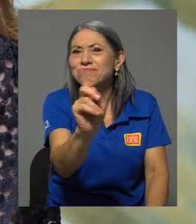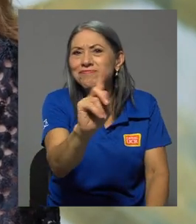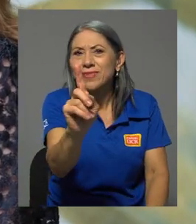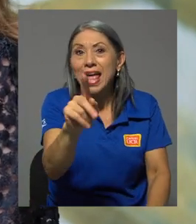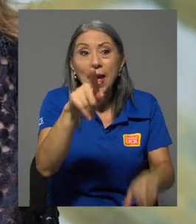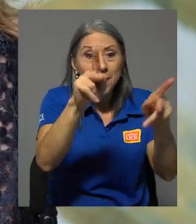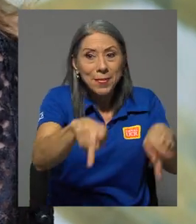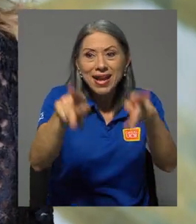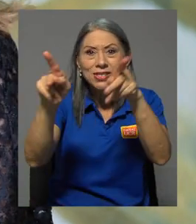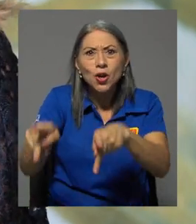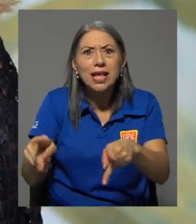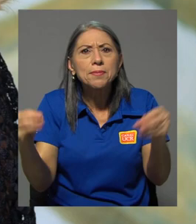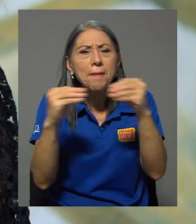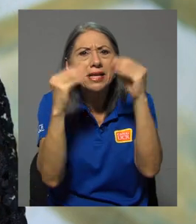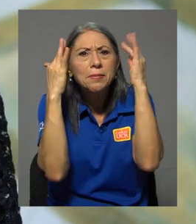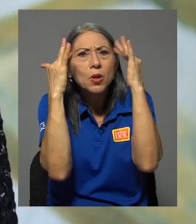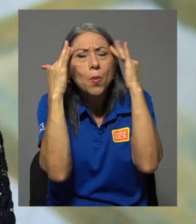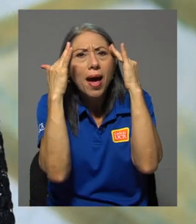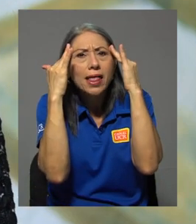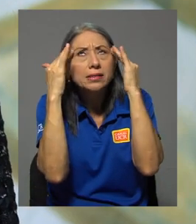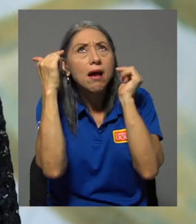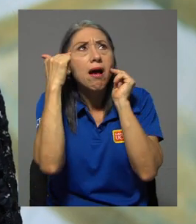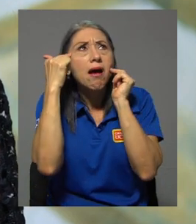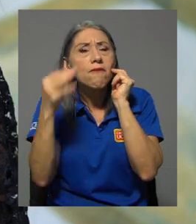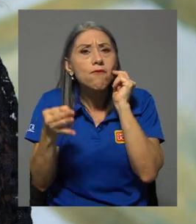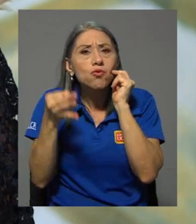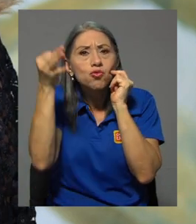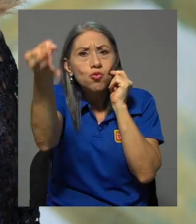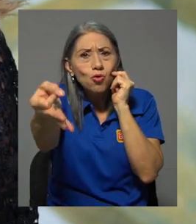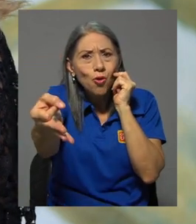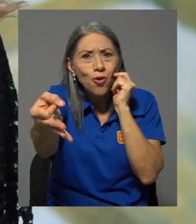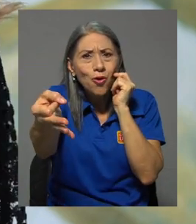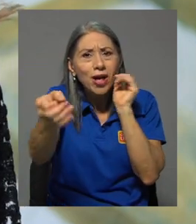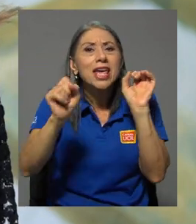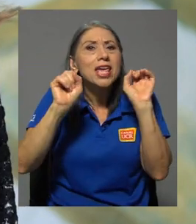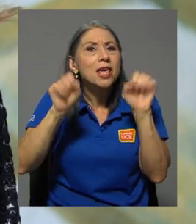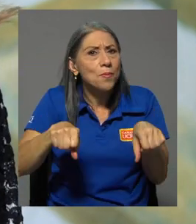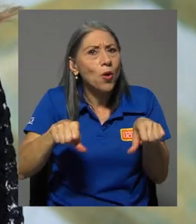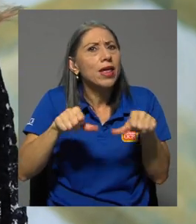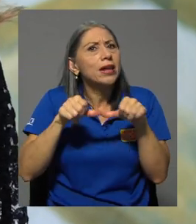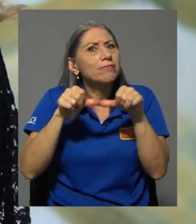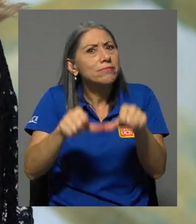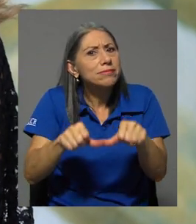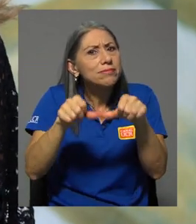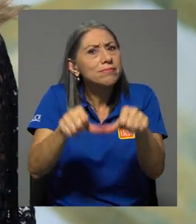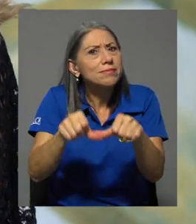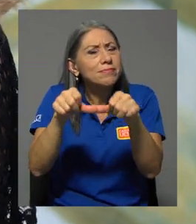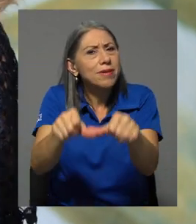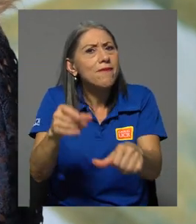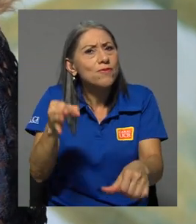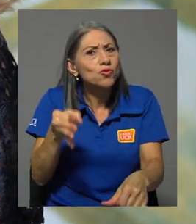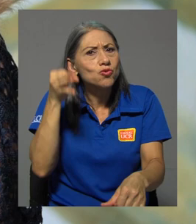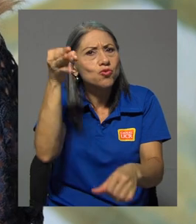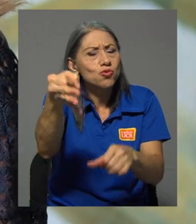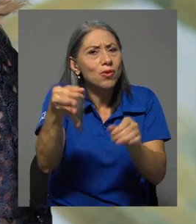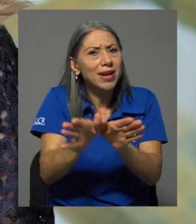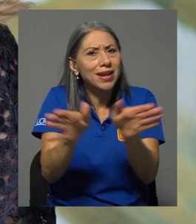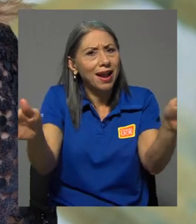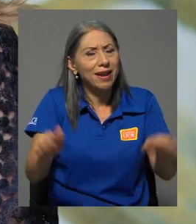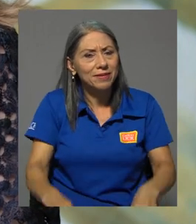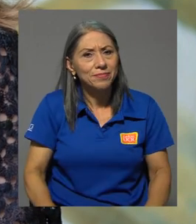preocupaciones de las personas eran sobre todo sobre su futuro y poder darle sostenimiento a su futuro en general,